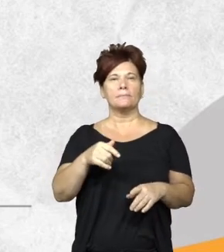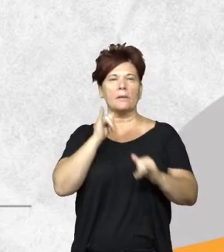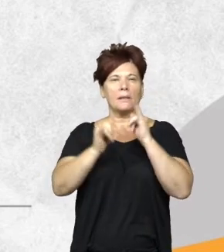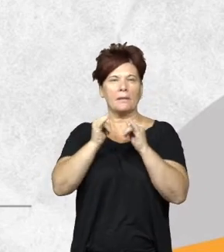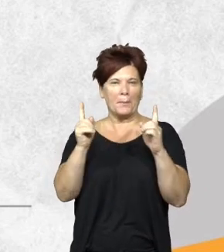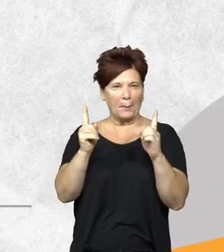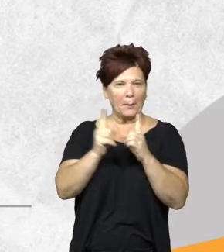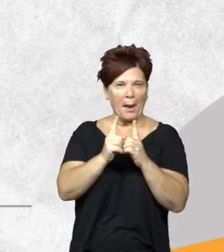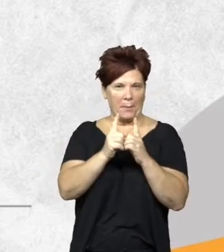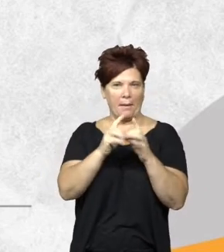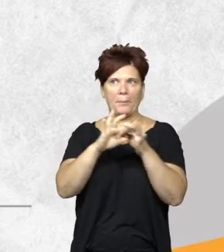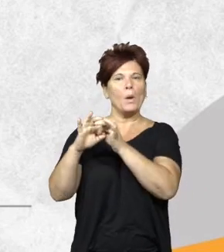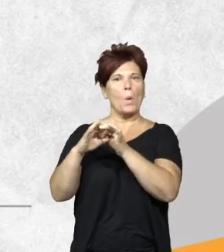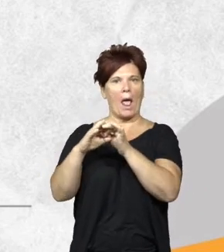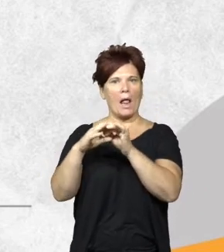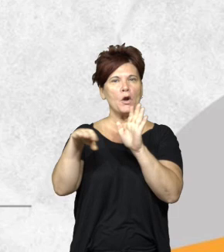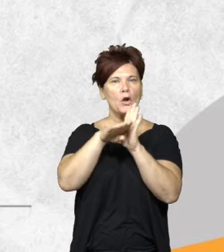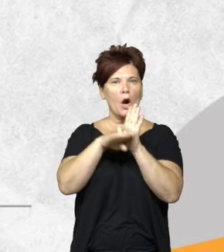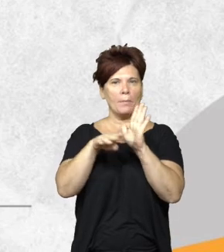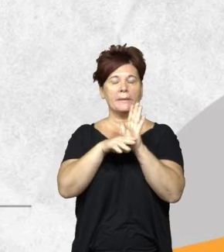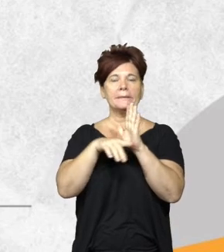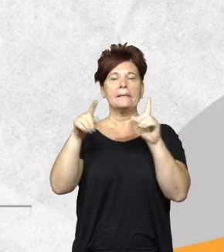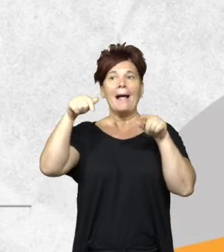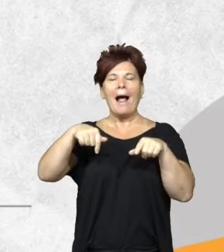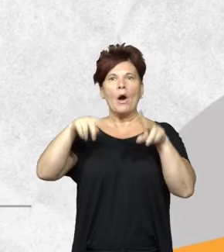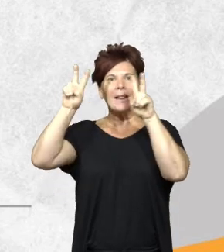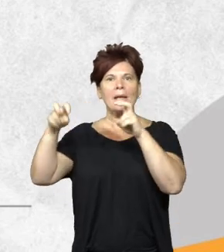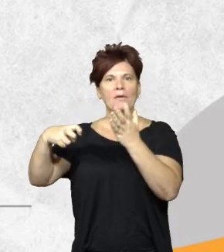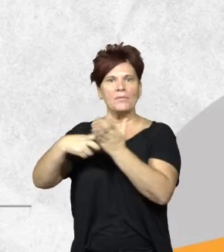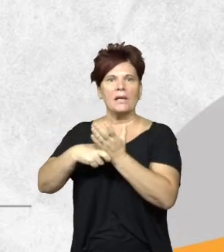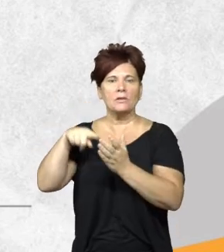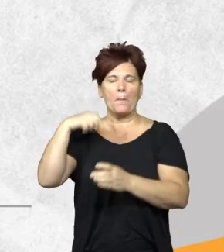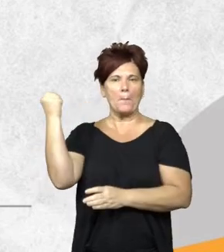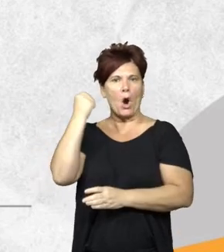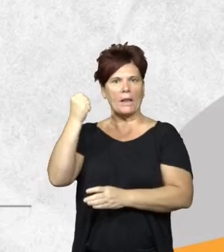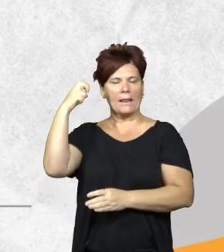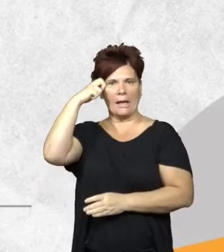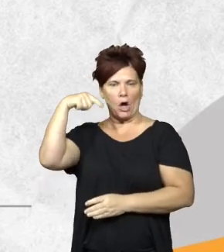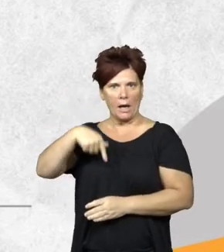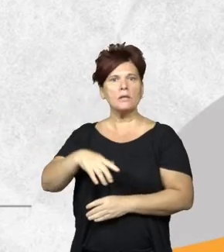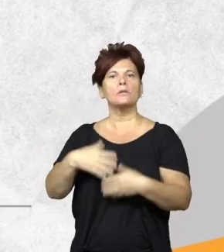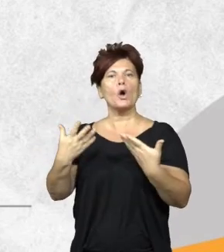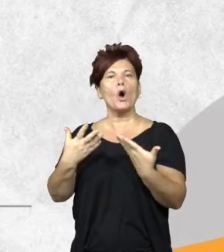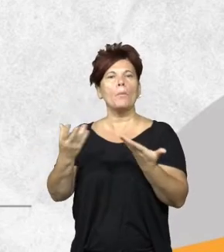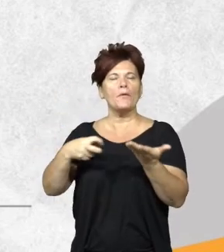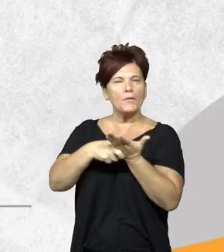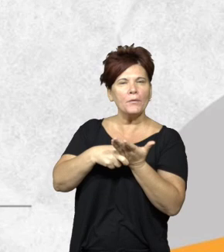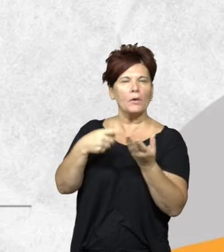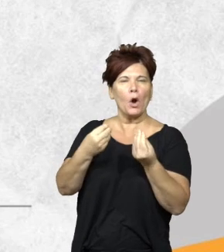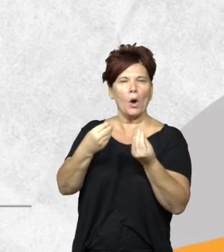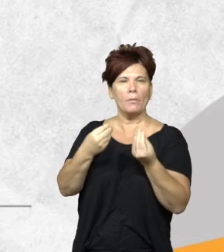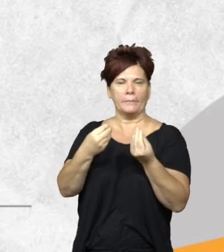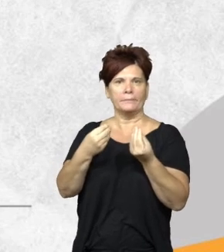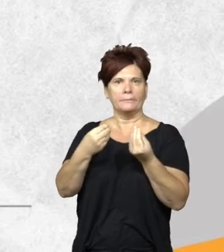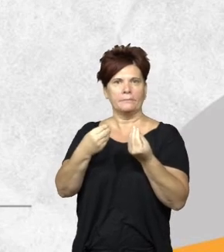normativa no sé cómo voy a hacer con la fiscalización que es lo que nos importa en este congreso ¿cómo se fiscaliza? bueno básicamente lo más importante para